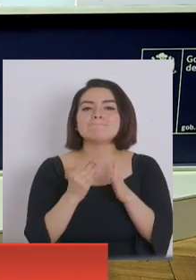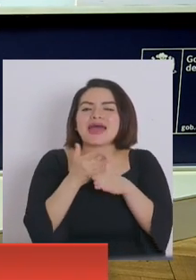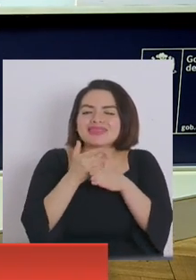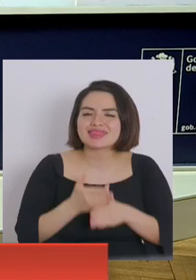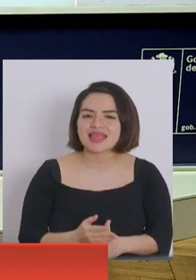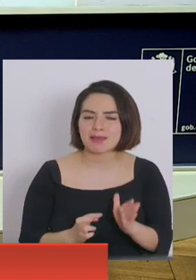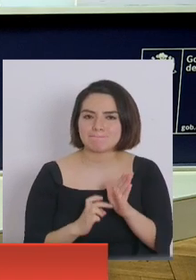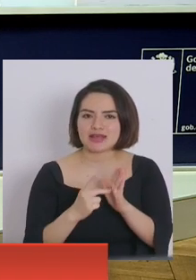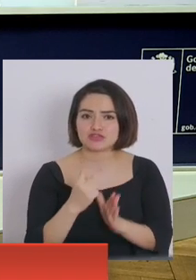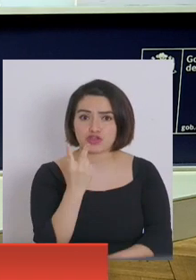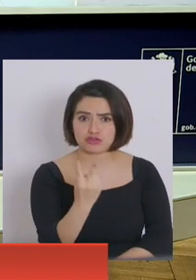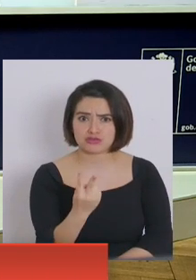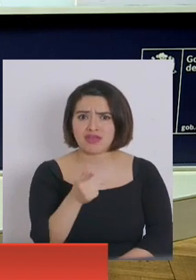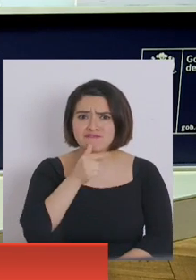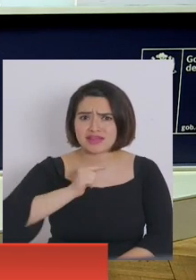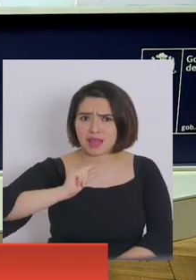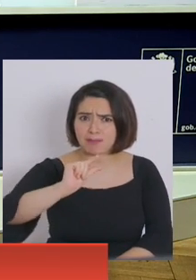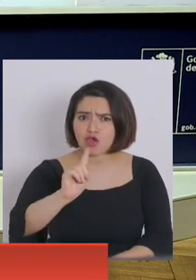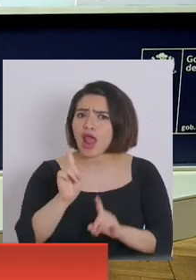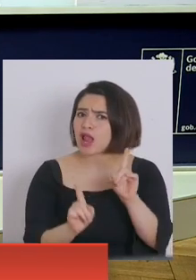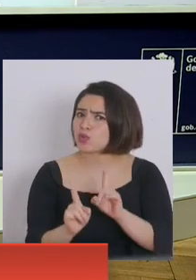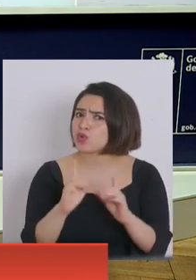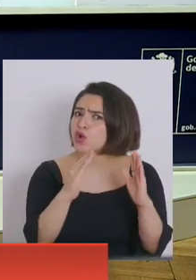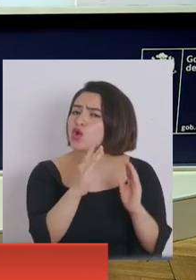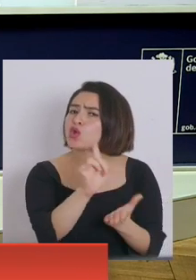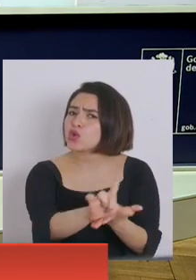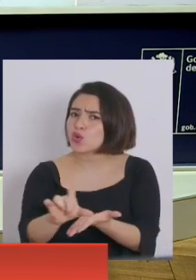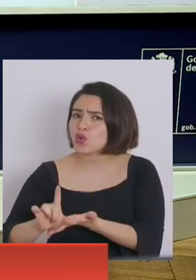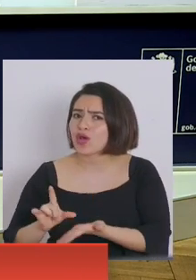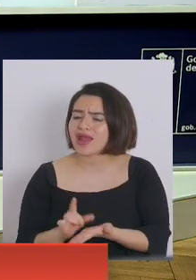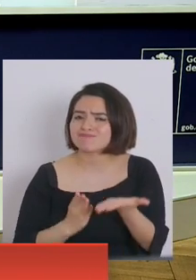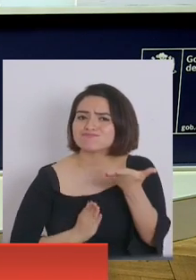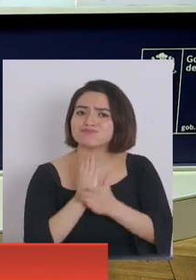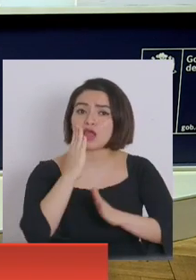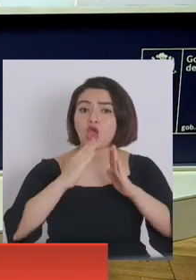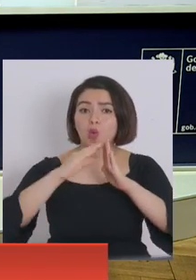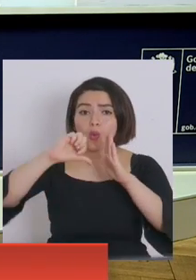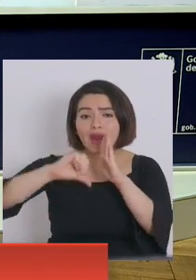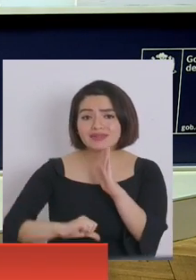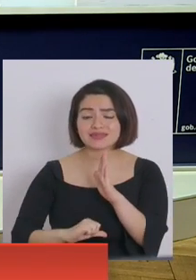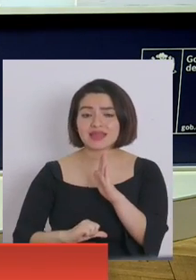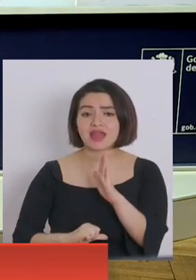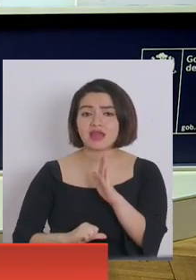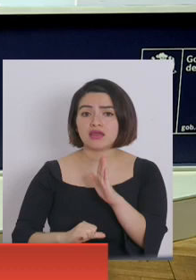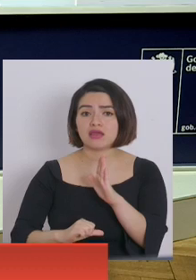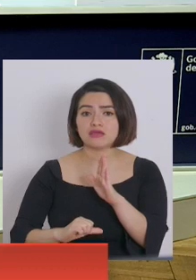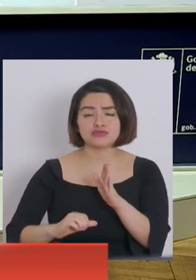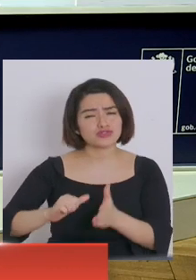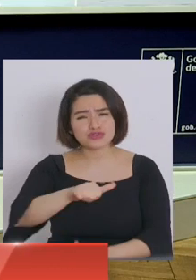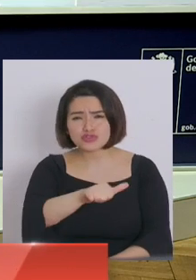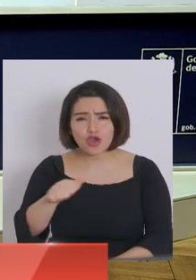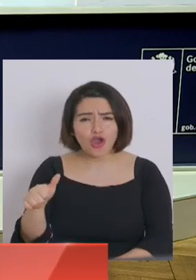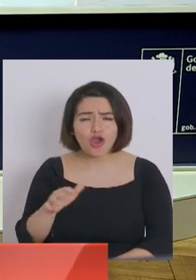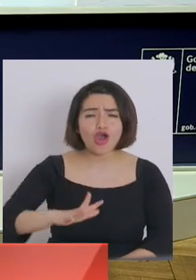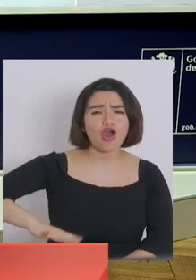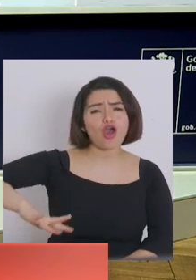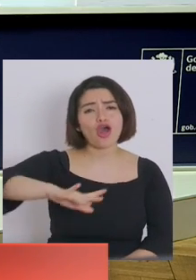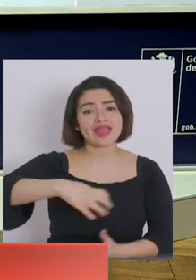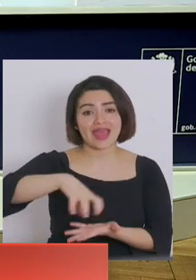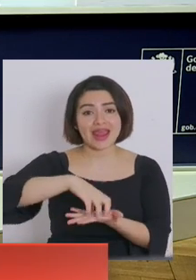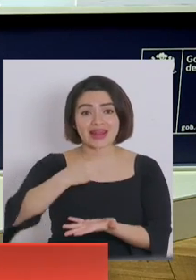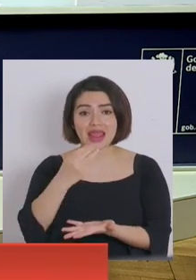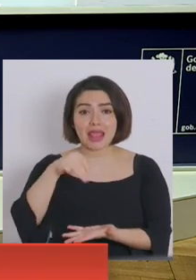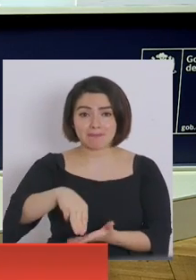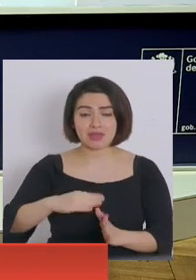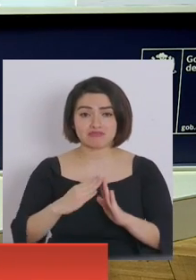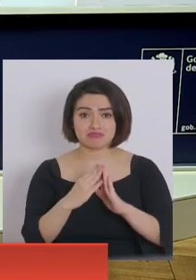¿Se viene la cuarentena para algunas comunas o en totalidad de la región metropolitana en los próximos días? Y una segunda pregunta